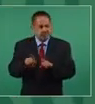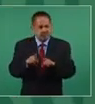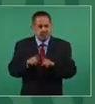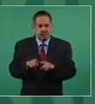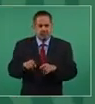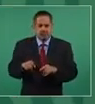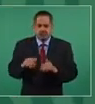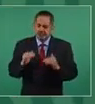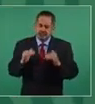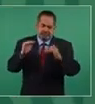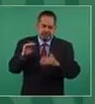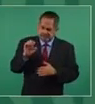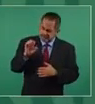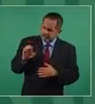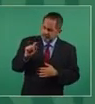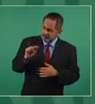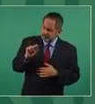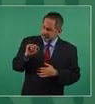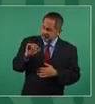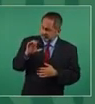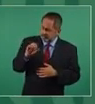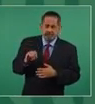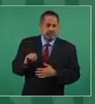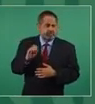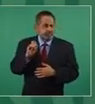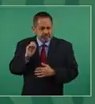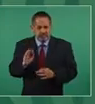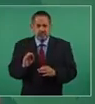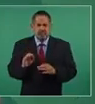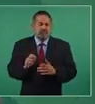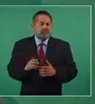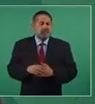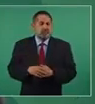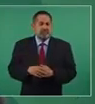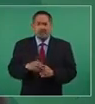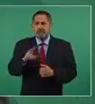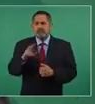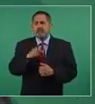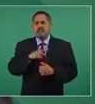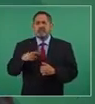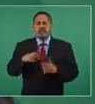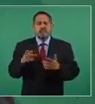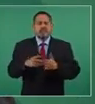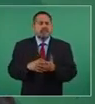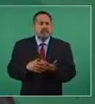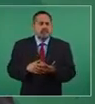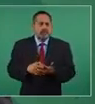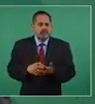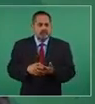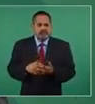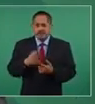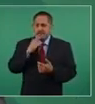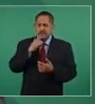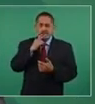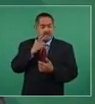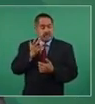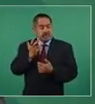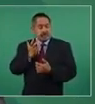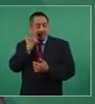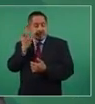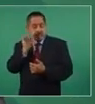un imperativo ético, no debe de usarse